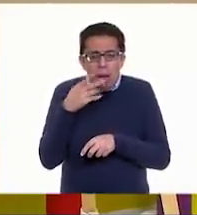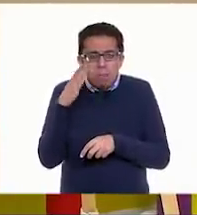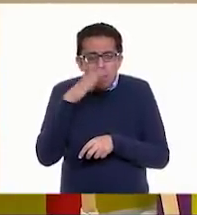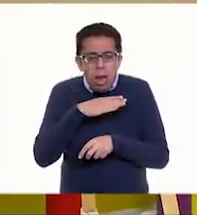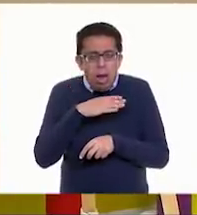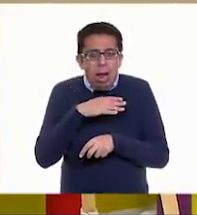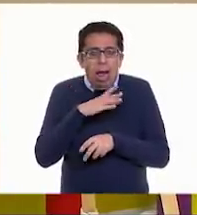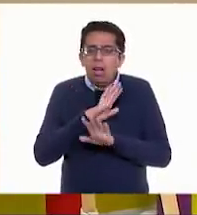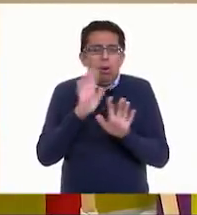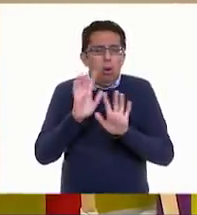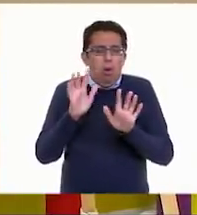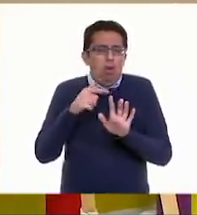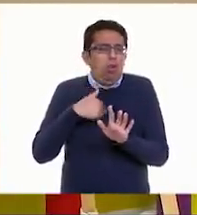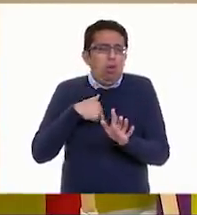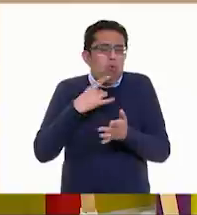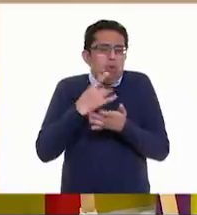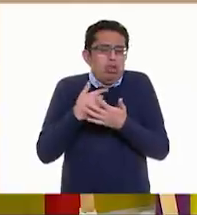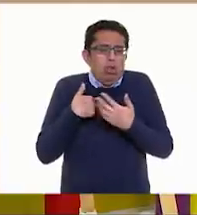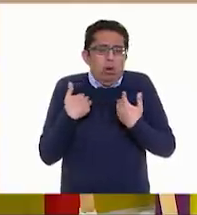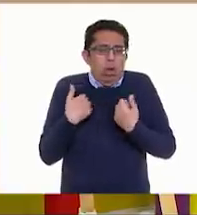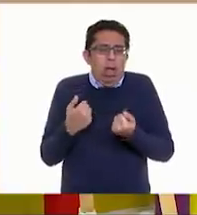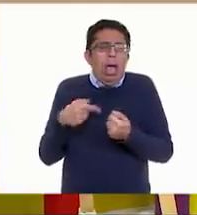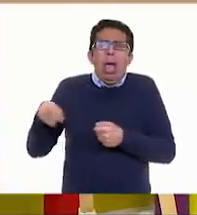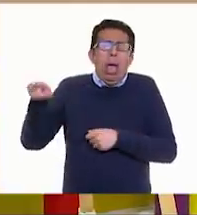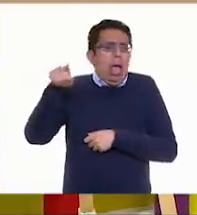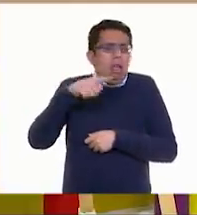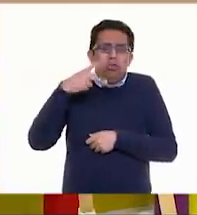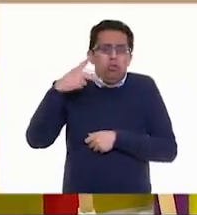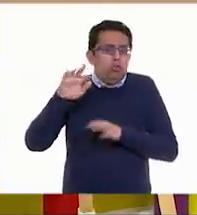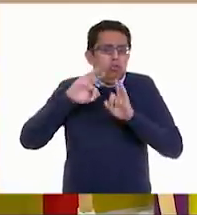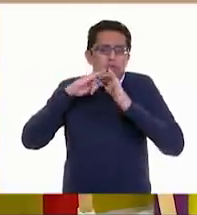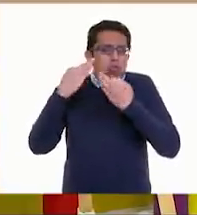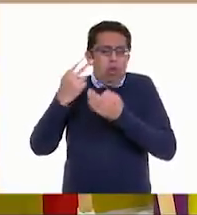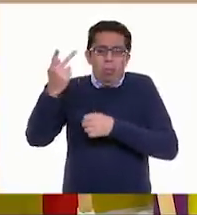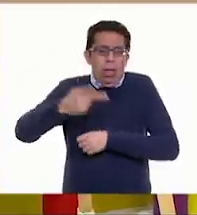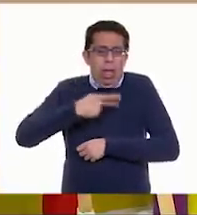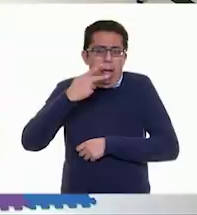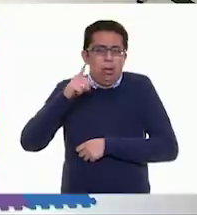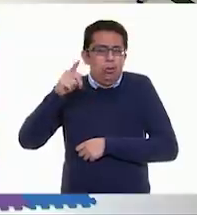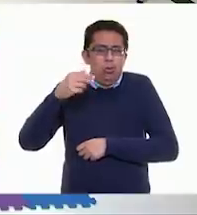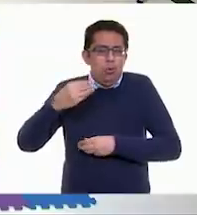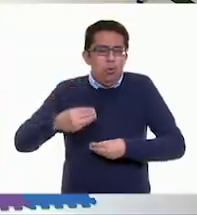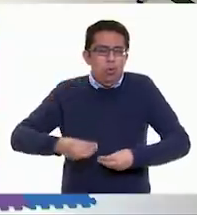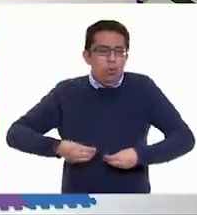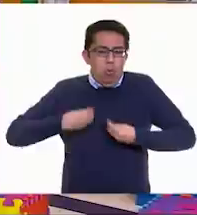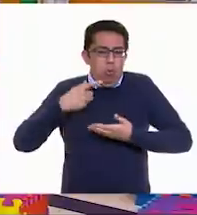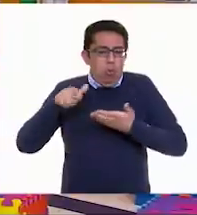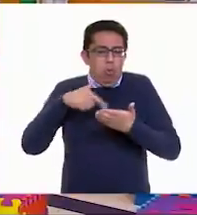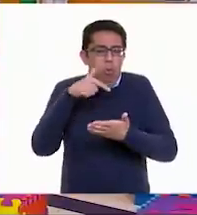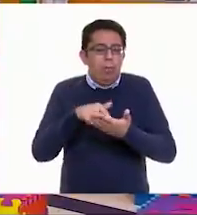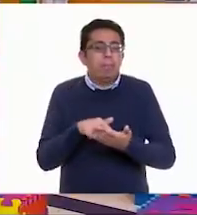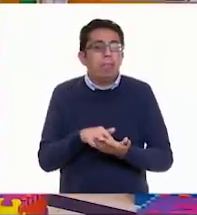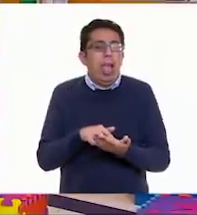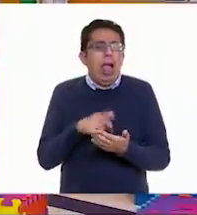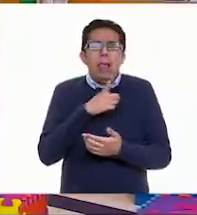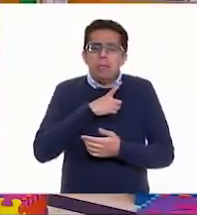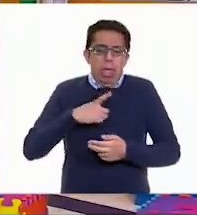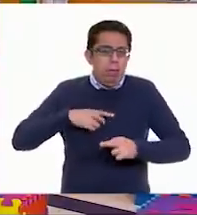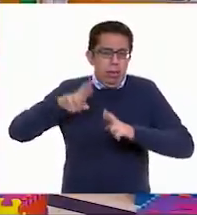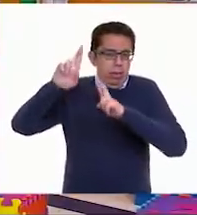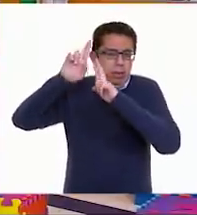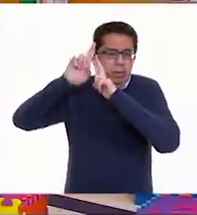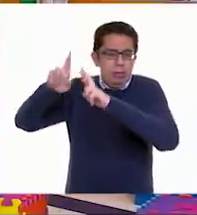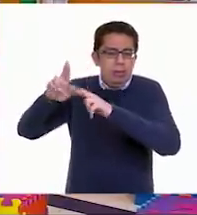yo no le entendía que esa es la manera en que ellos hablan en el lugar donde vive. Claro. Y entonces hay que respetar esto.